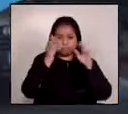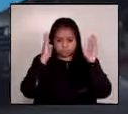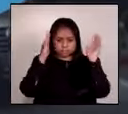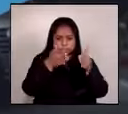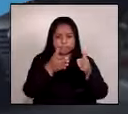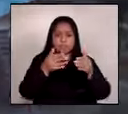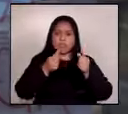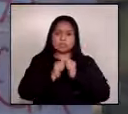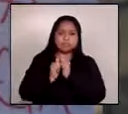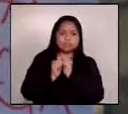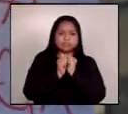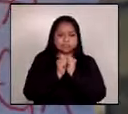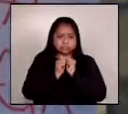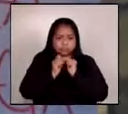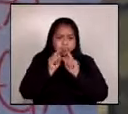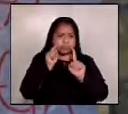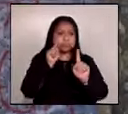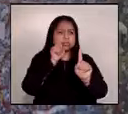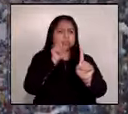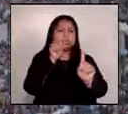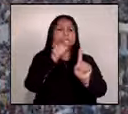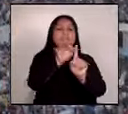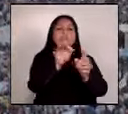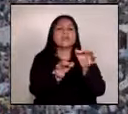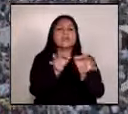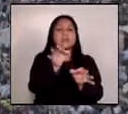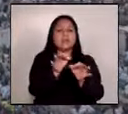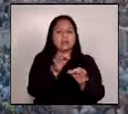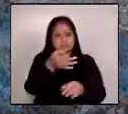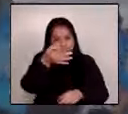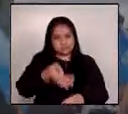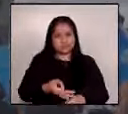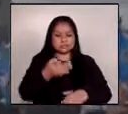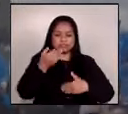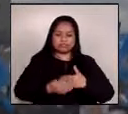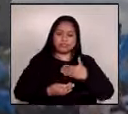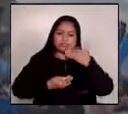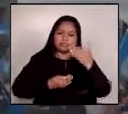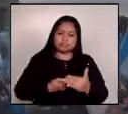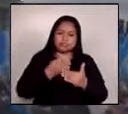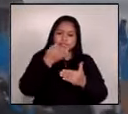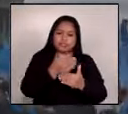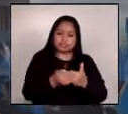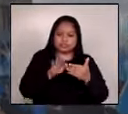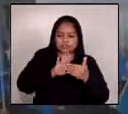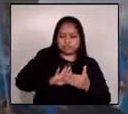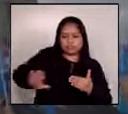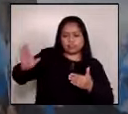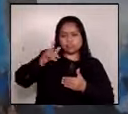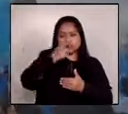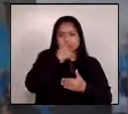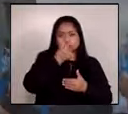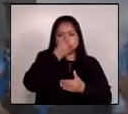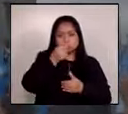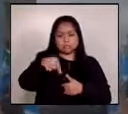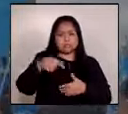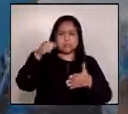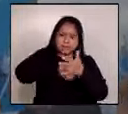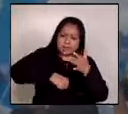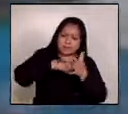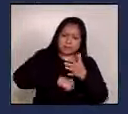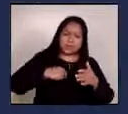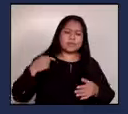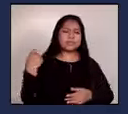movemos juntos hacia un futuro más justo asegurando que cada paso nos aleje de la corrupción la lucha es de